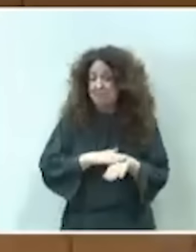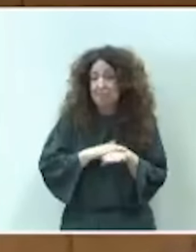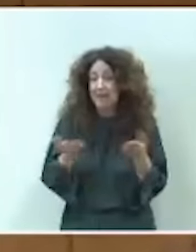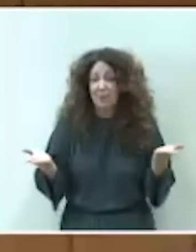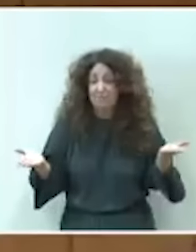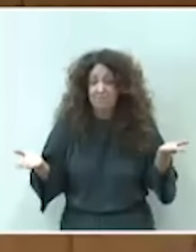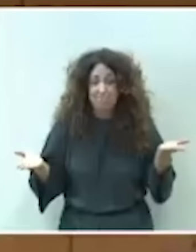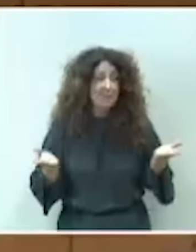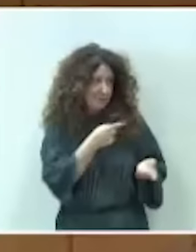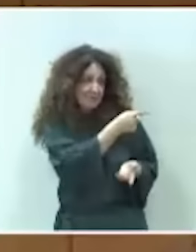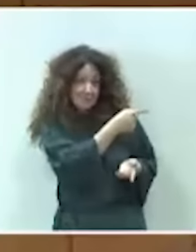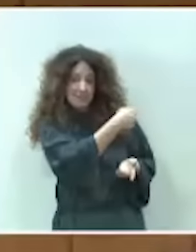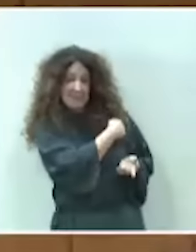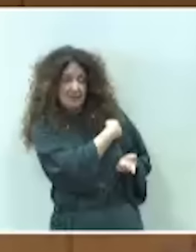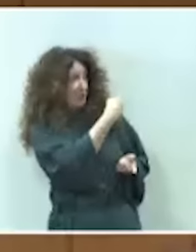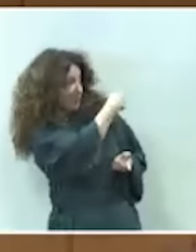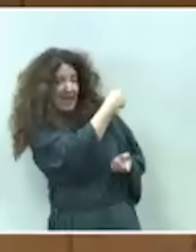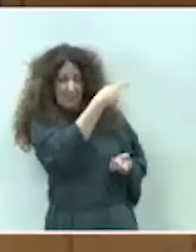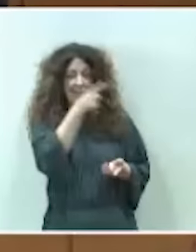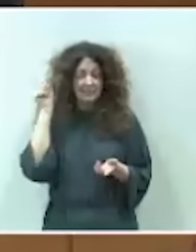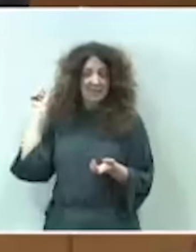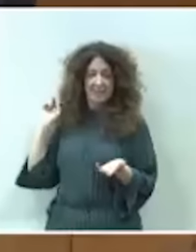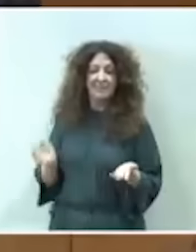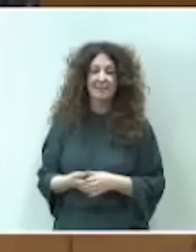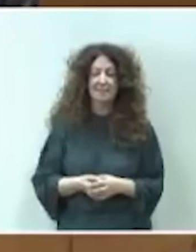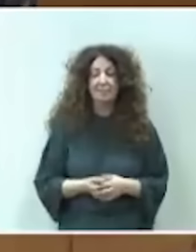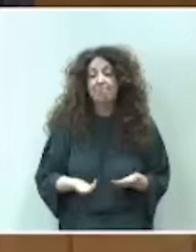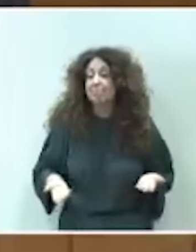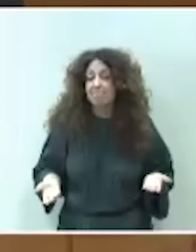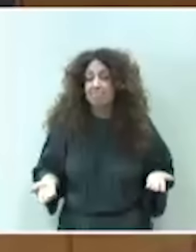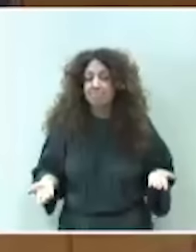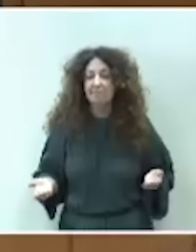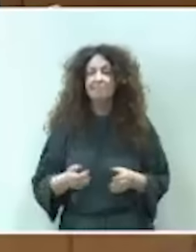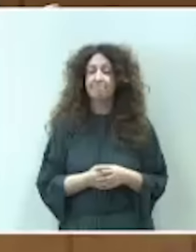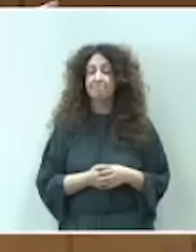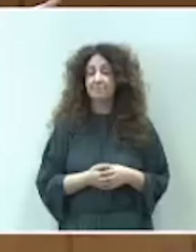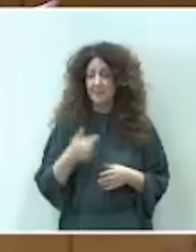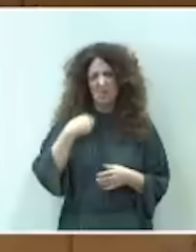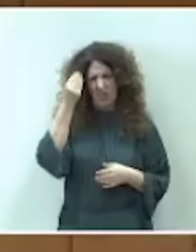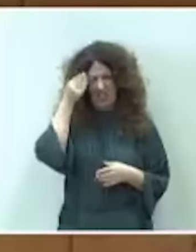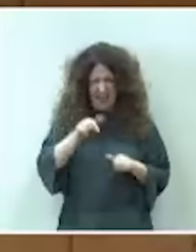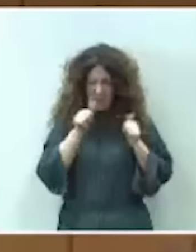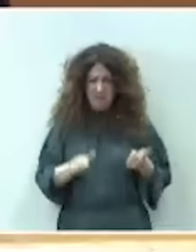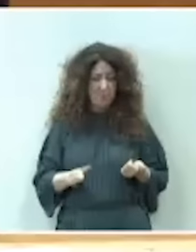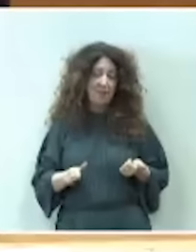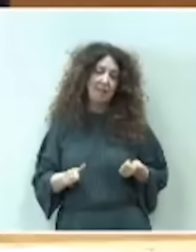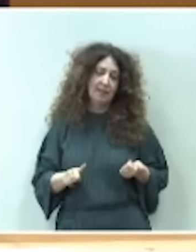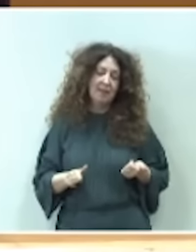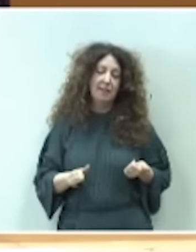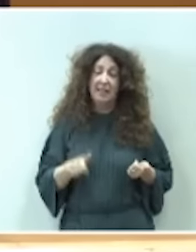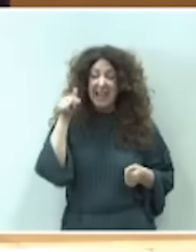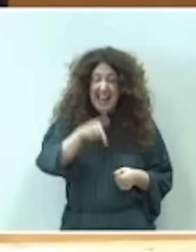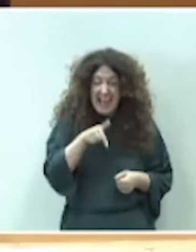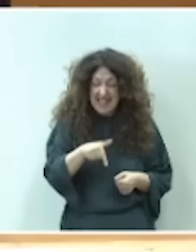ministro, ministro y señorías, si me lo permite… Esto